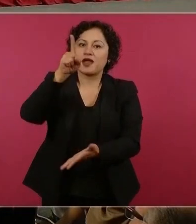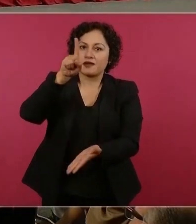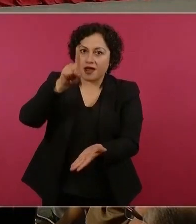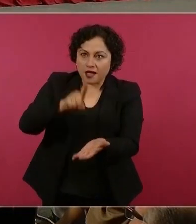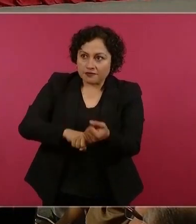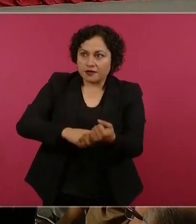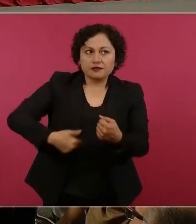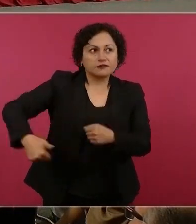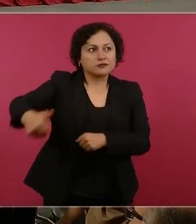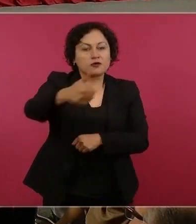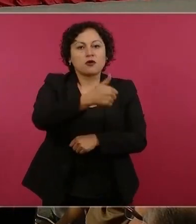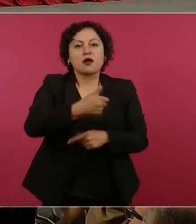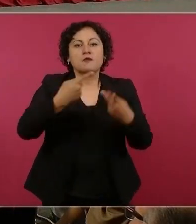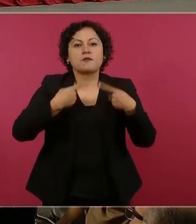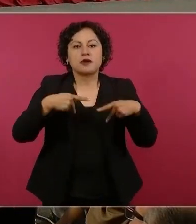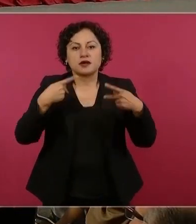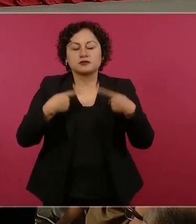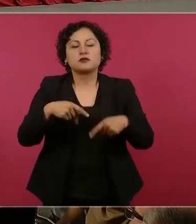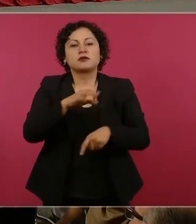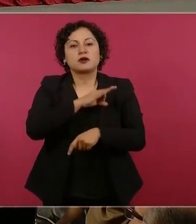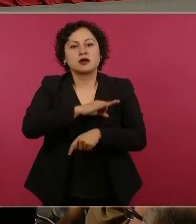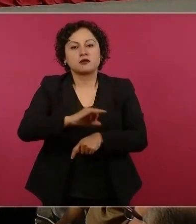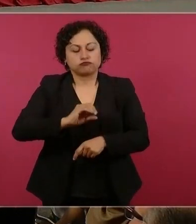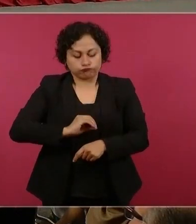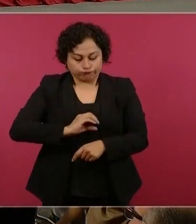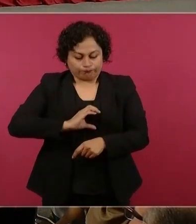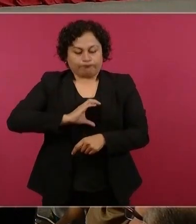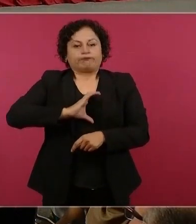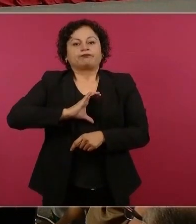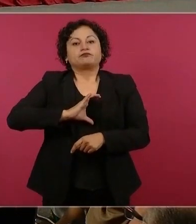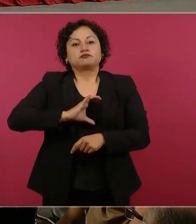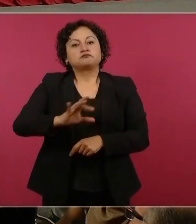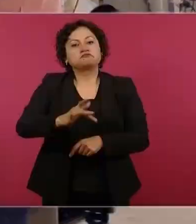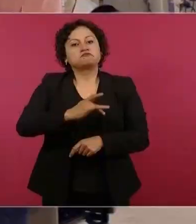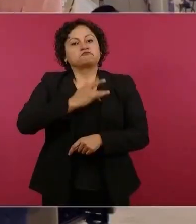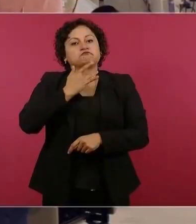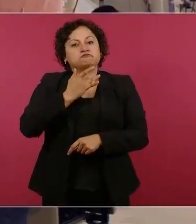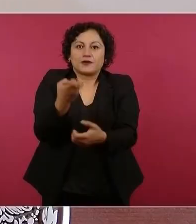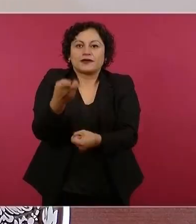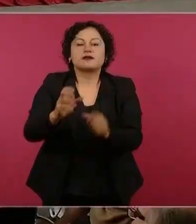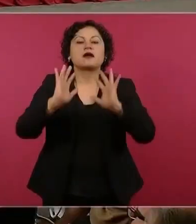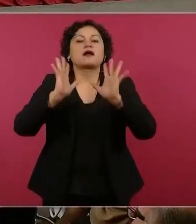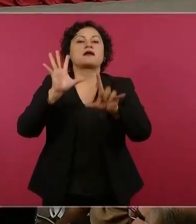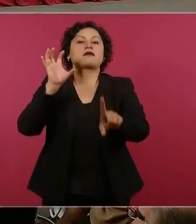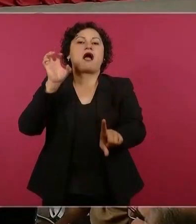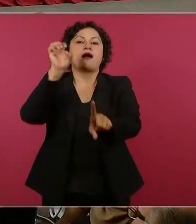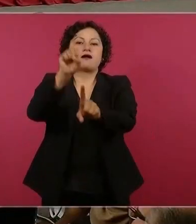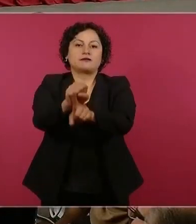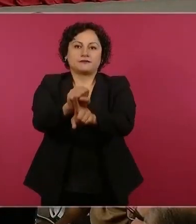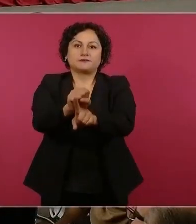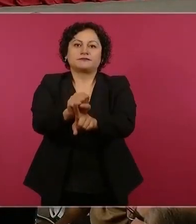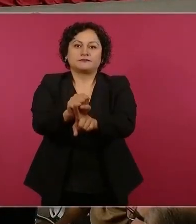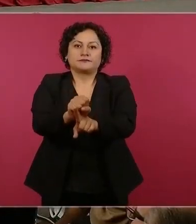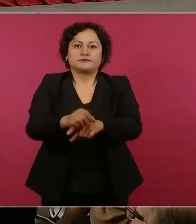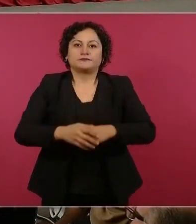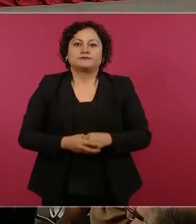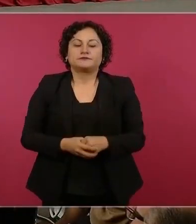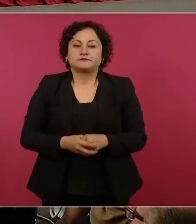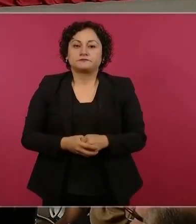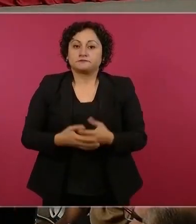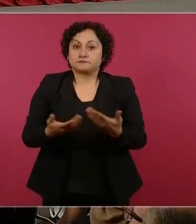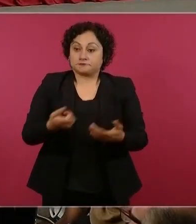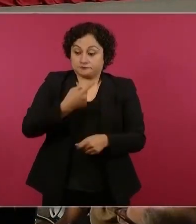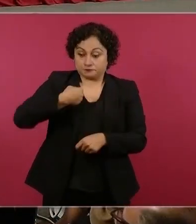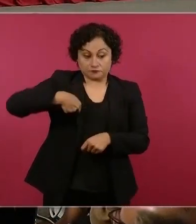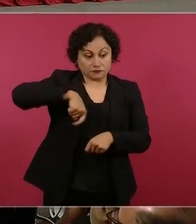y que contribuye a la reconstrucción del tejido social. trabajar por mejorar